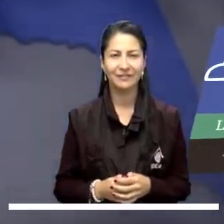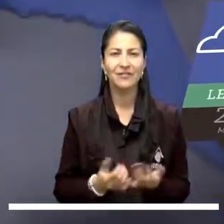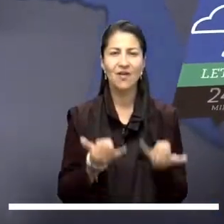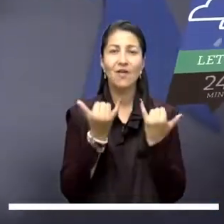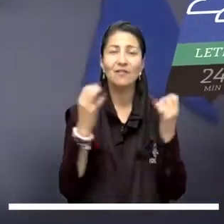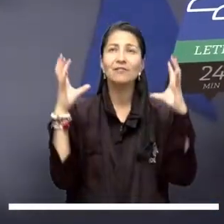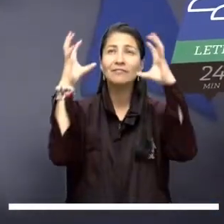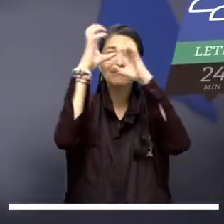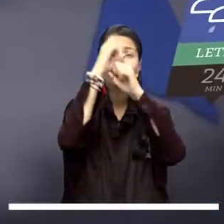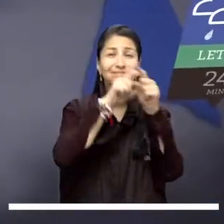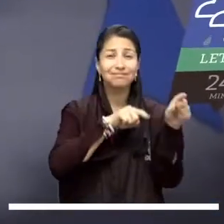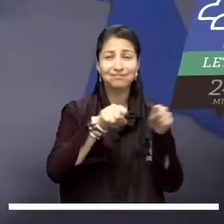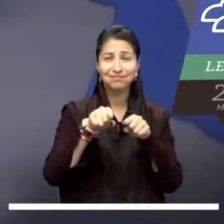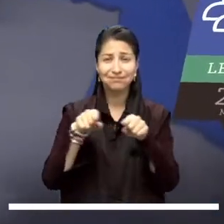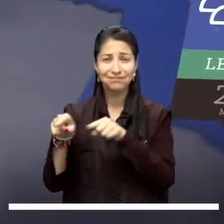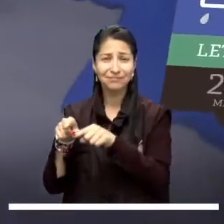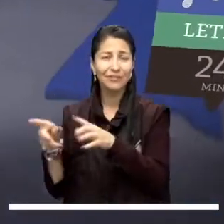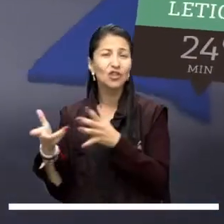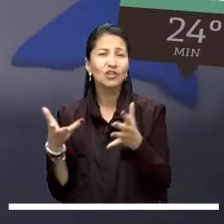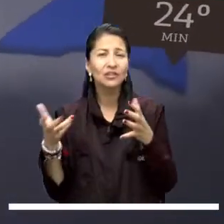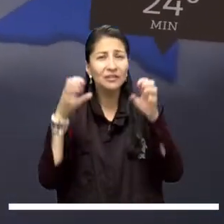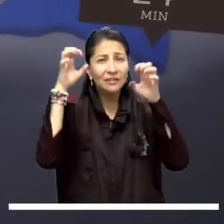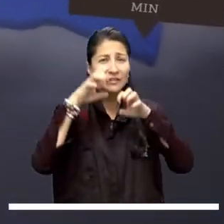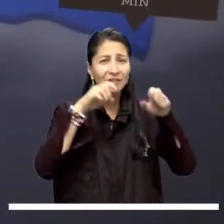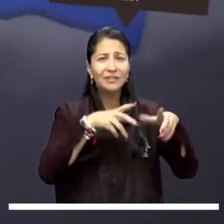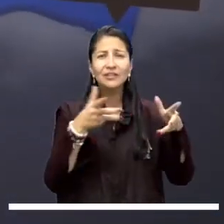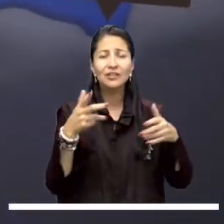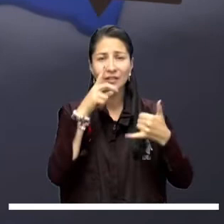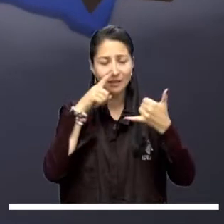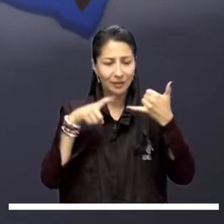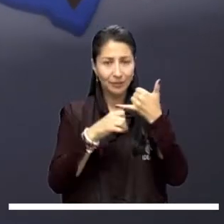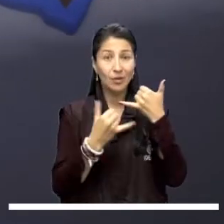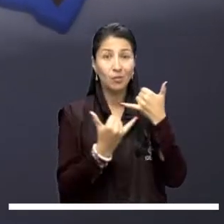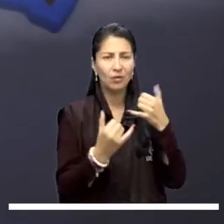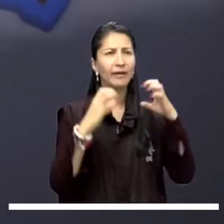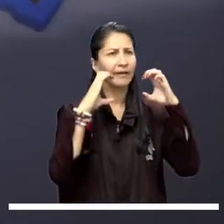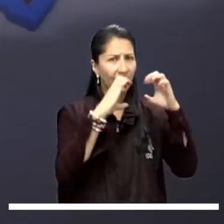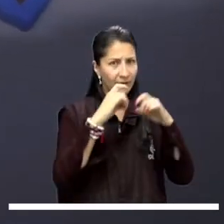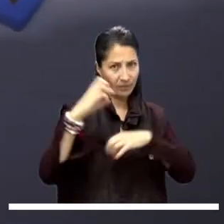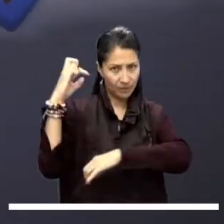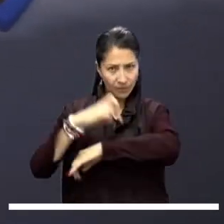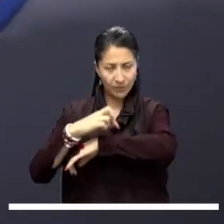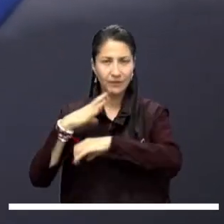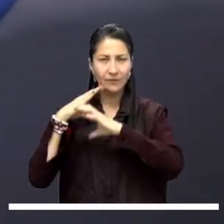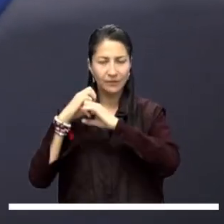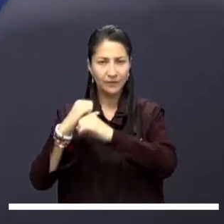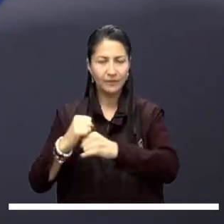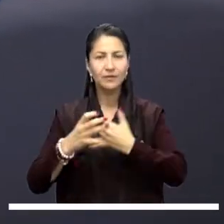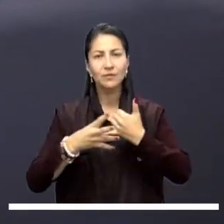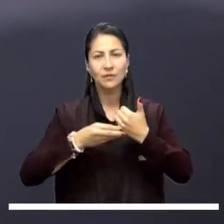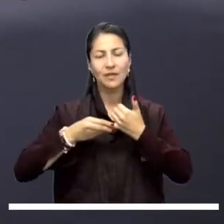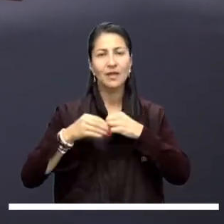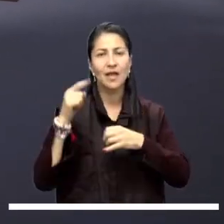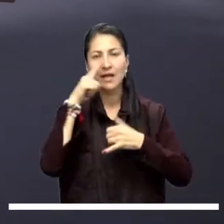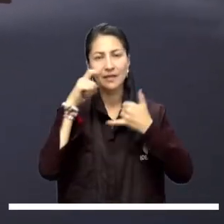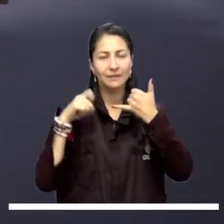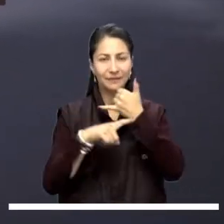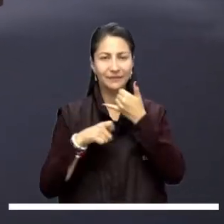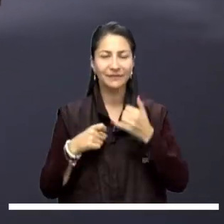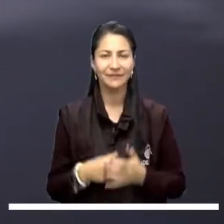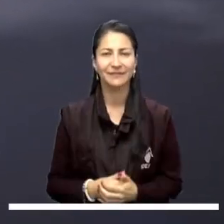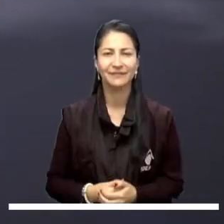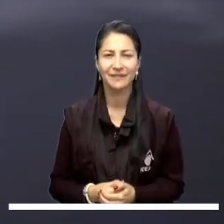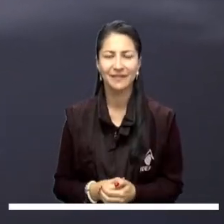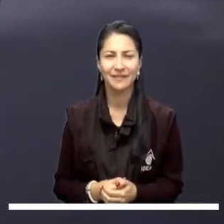tiempo nublado y algunas lluvias podrían esperarse en el pie de monte amazónico a la altura de caquetá putumayo baupés guainía y amazonas